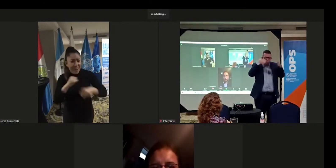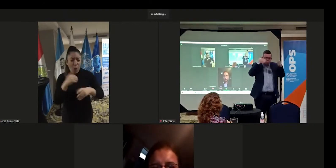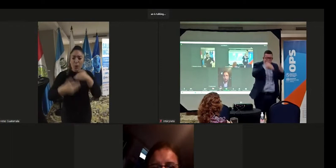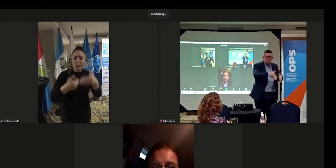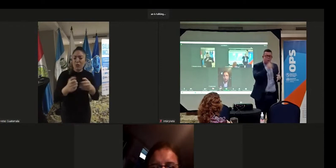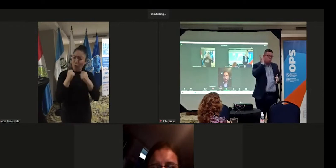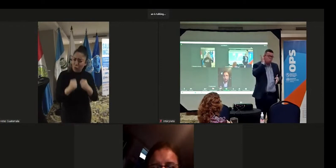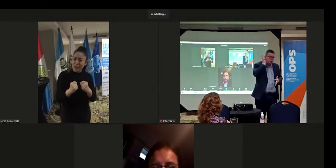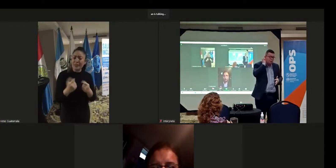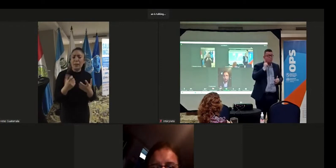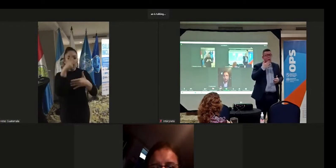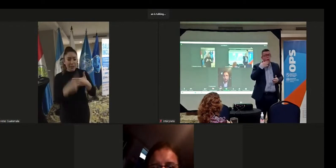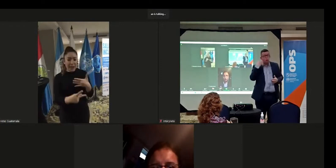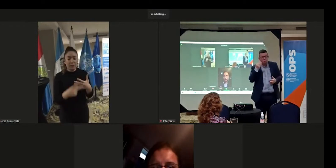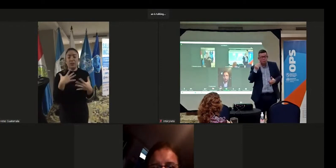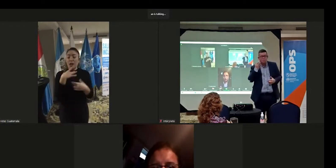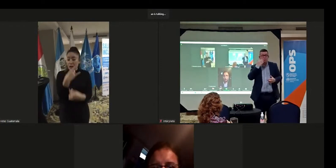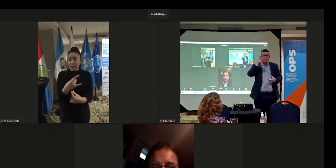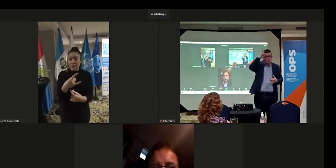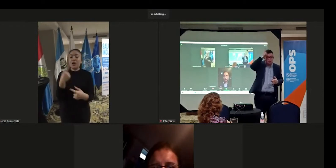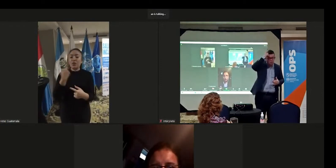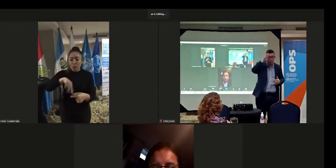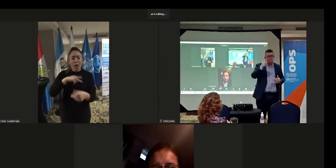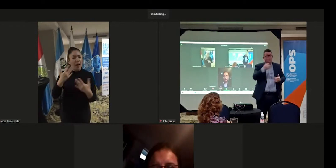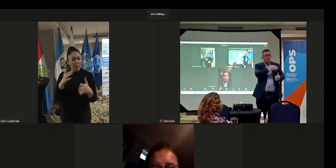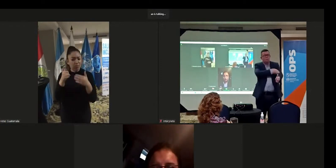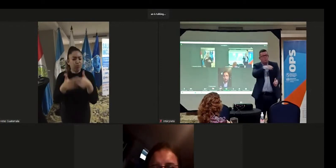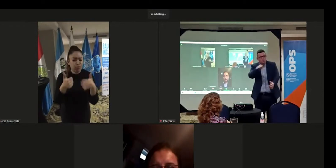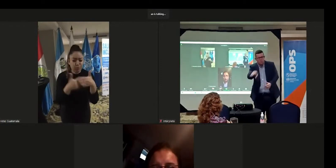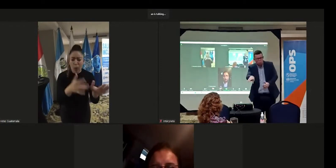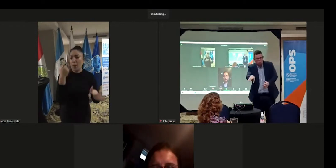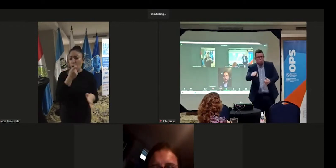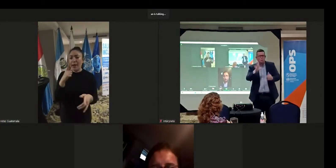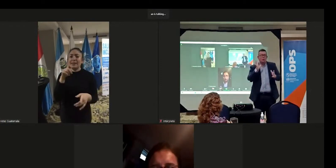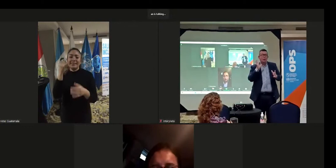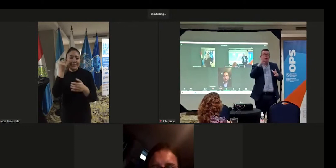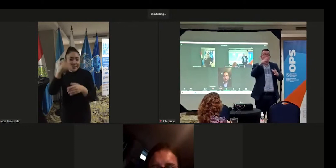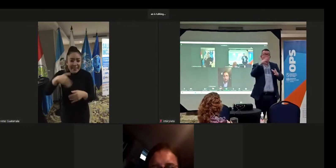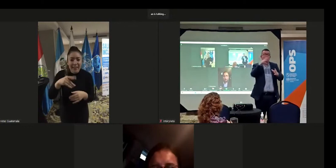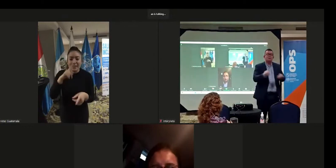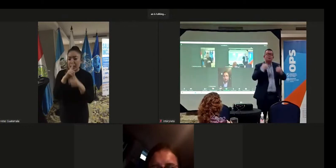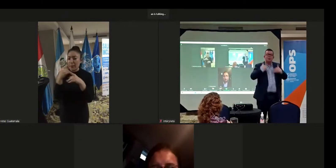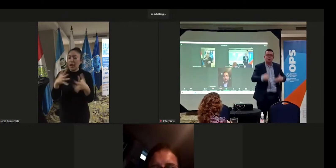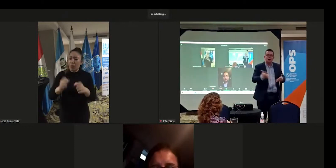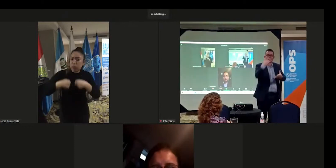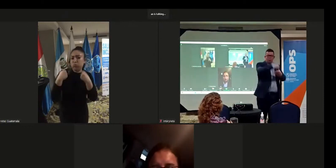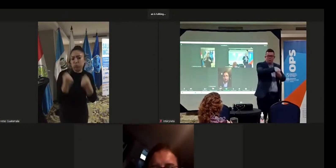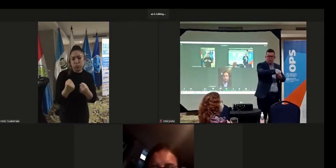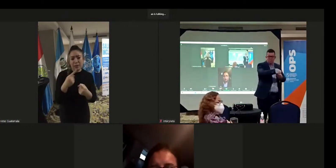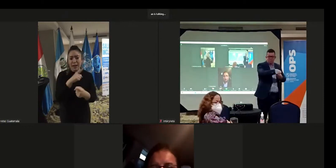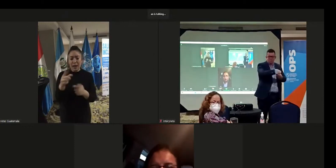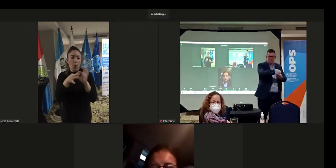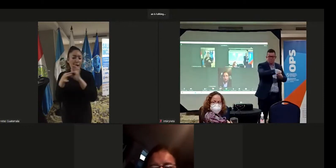fuertes, de proyectos interesantes donde hemos incidido en mujeres, en indígenas, hemos hablado de empoderamiento de las